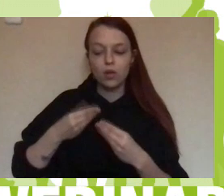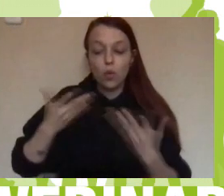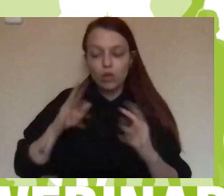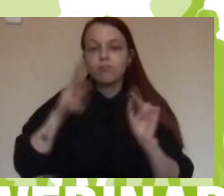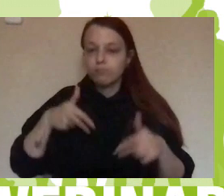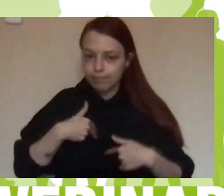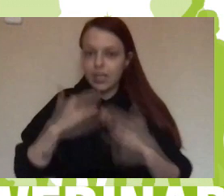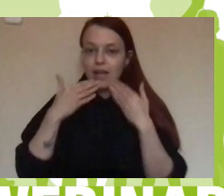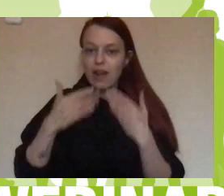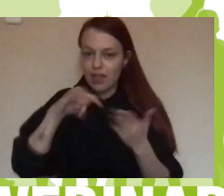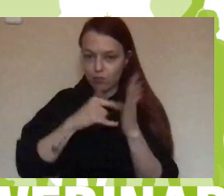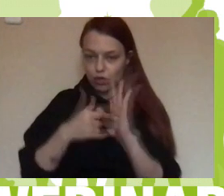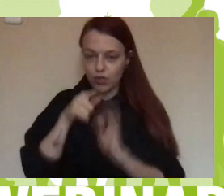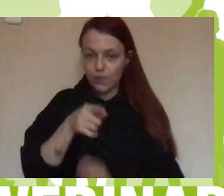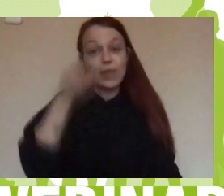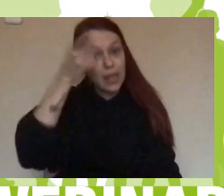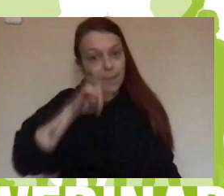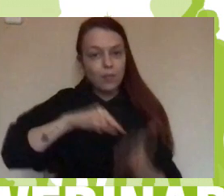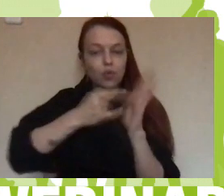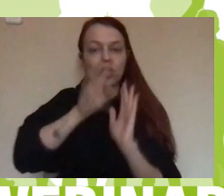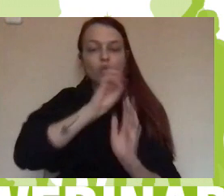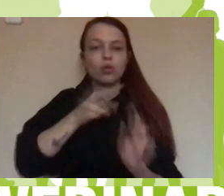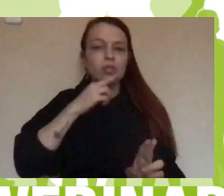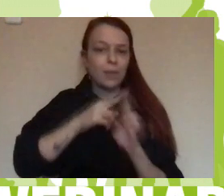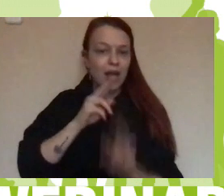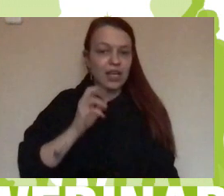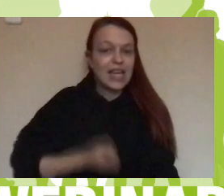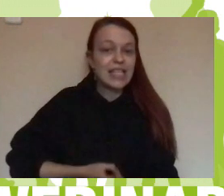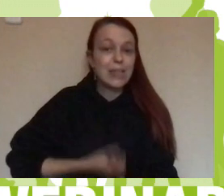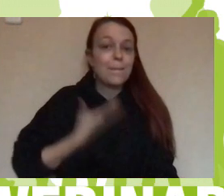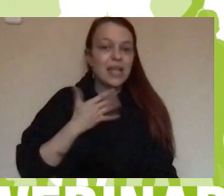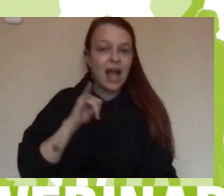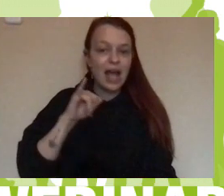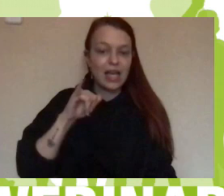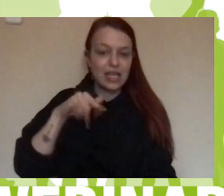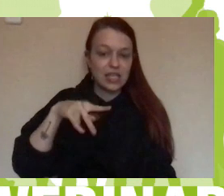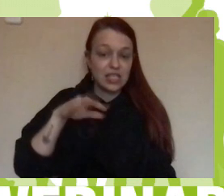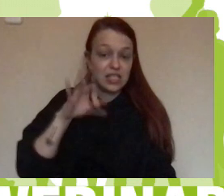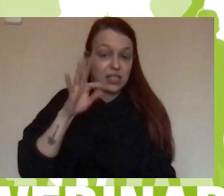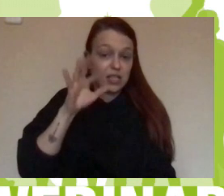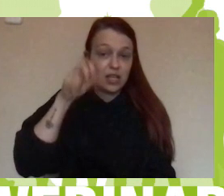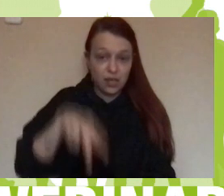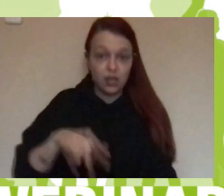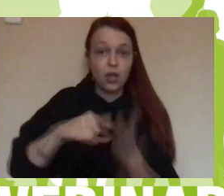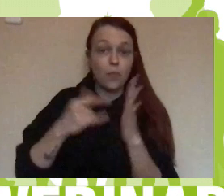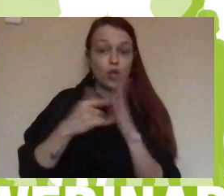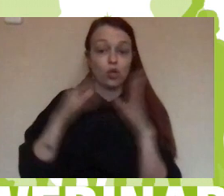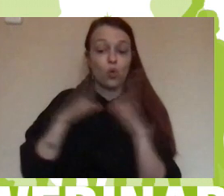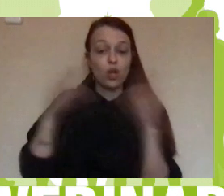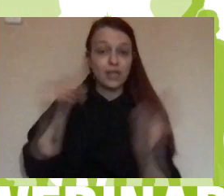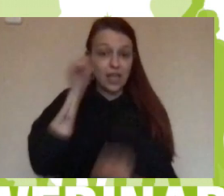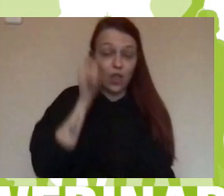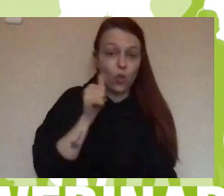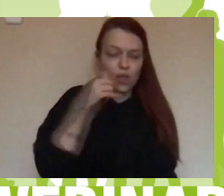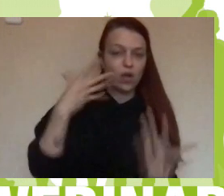participamos en el proyecto Inspira STEAM, que es un proyecto de la universidad de aquí de Oviedo con la Universidad de